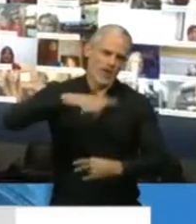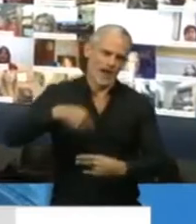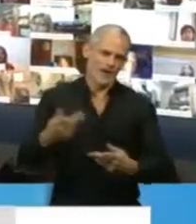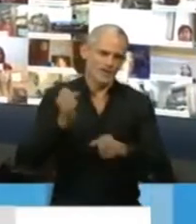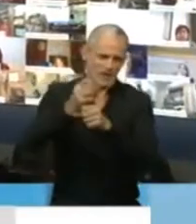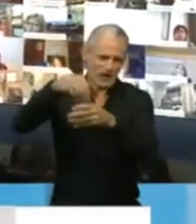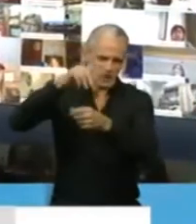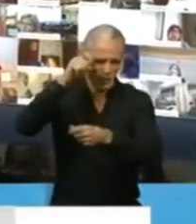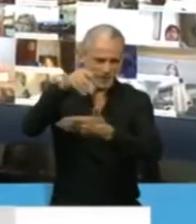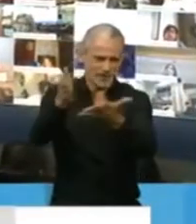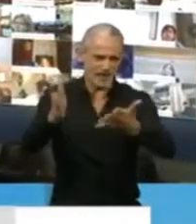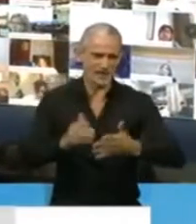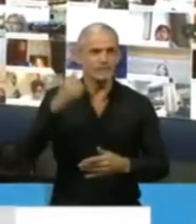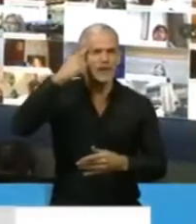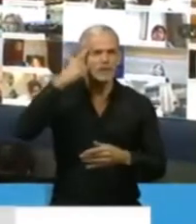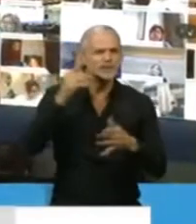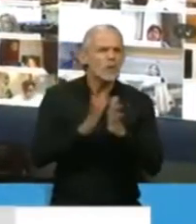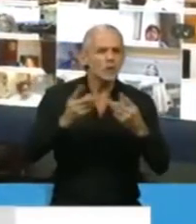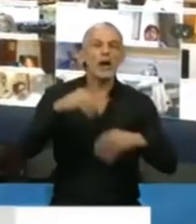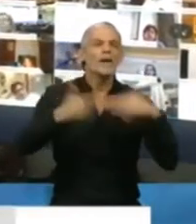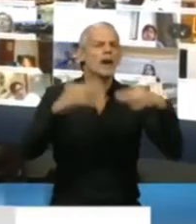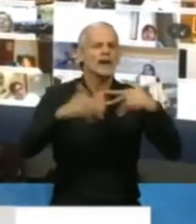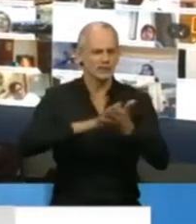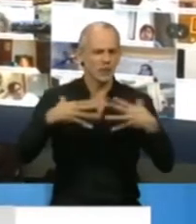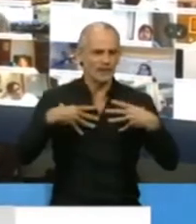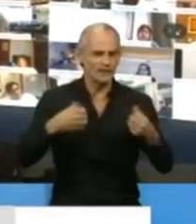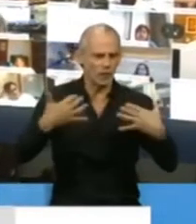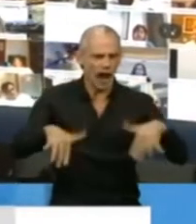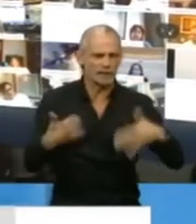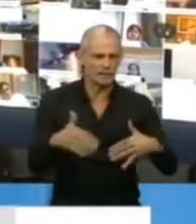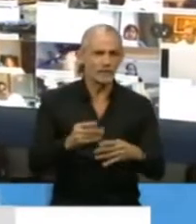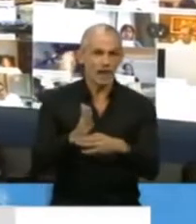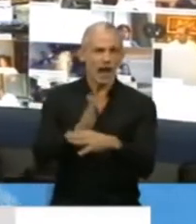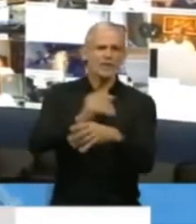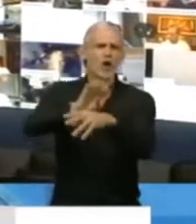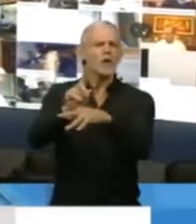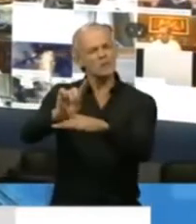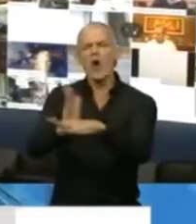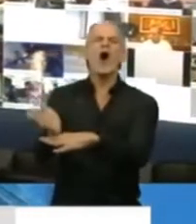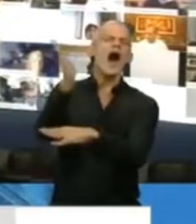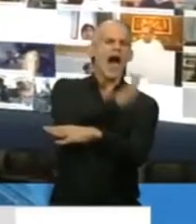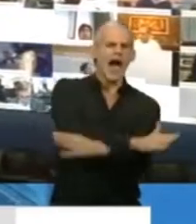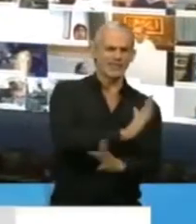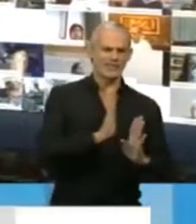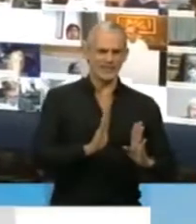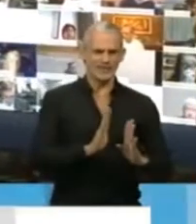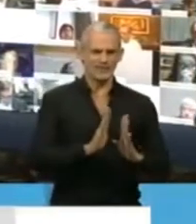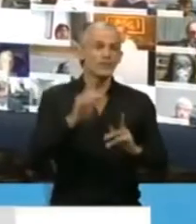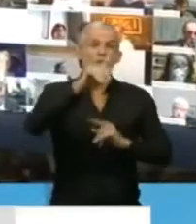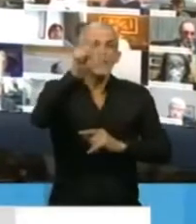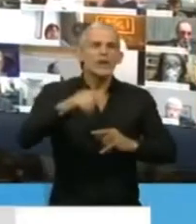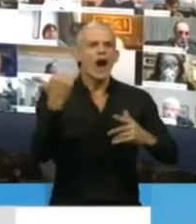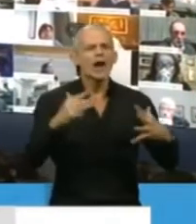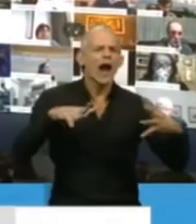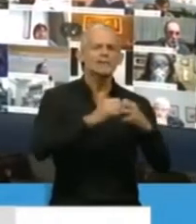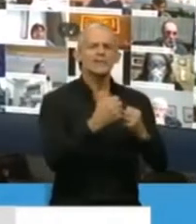Porque pensemos juntos en las emergencias de salud antes de la actual emergencia. Cuando alguien sufre un